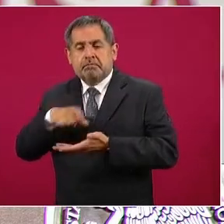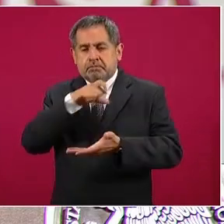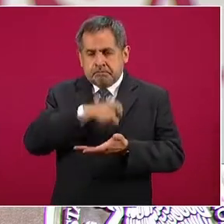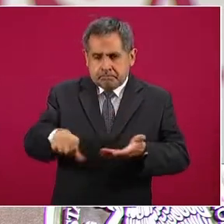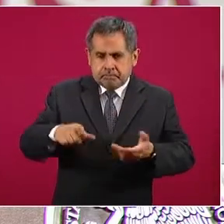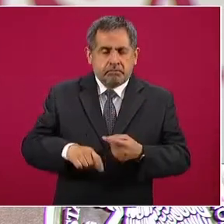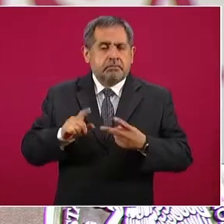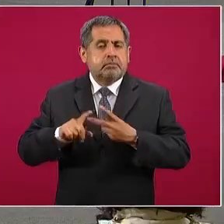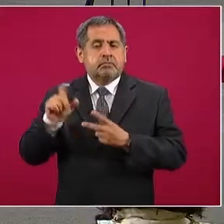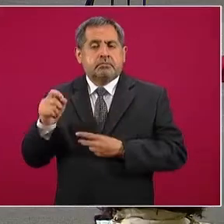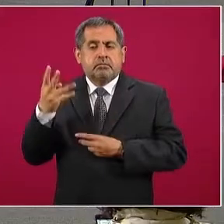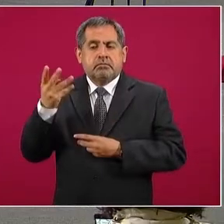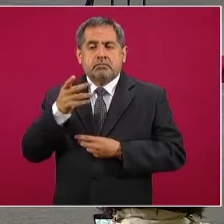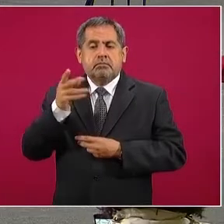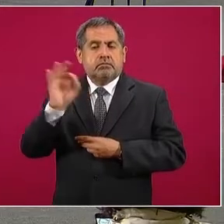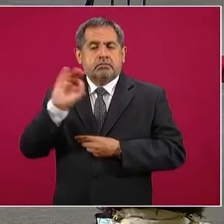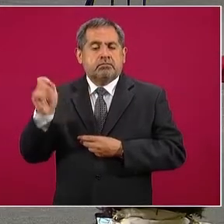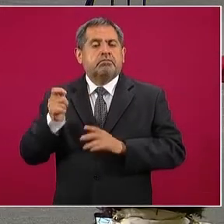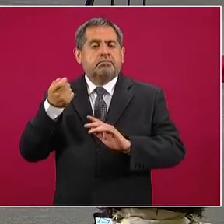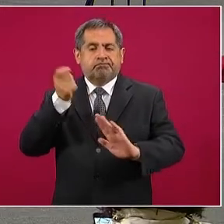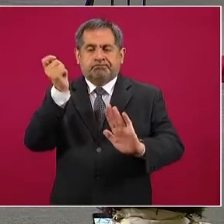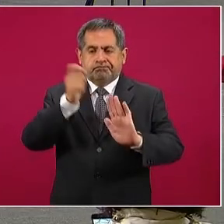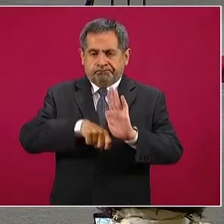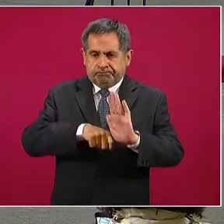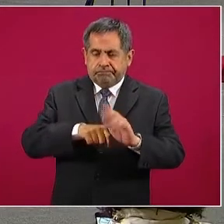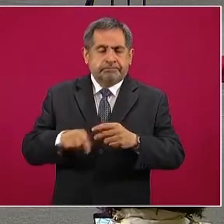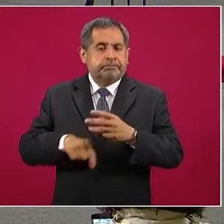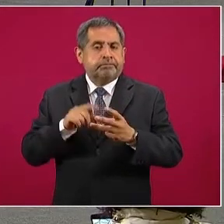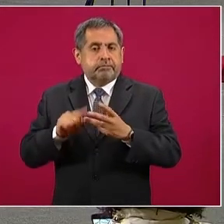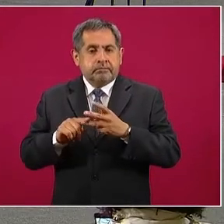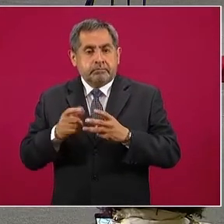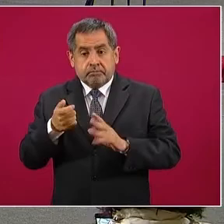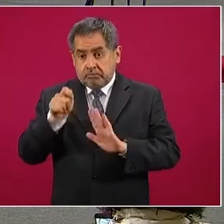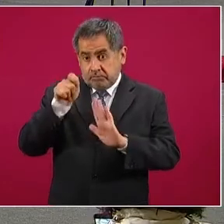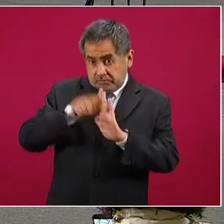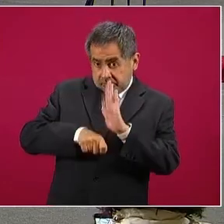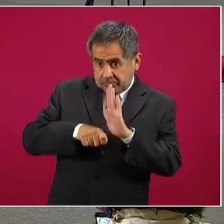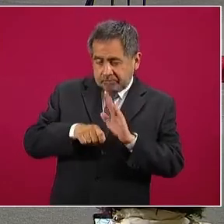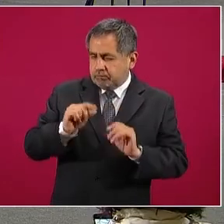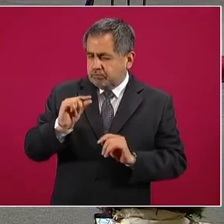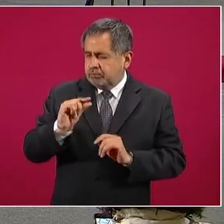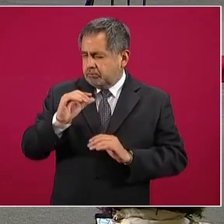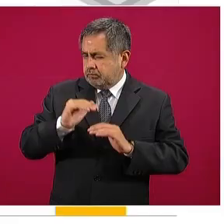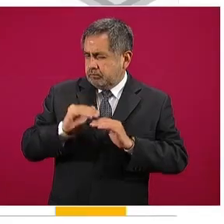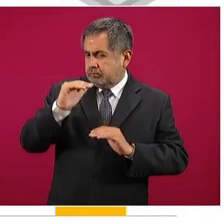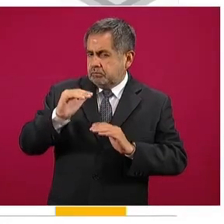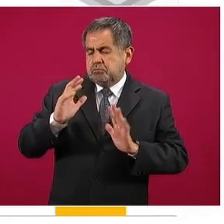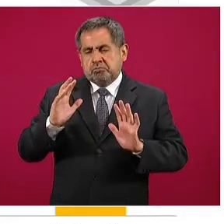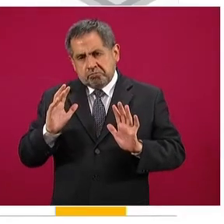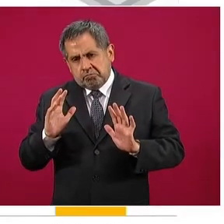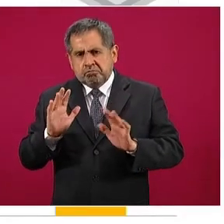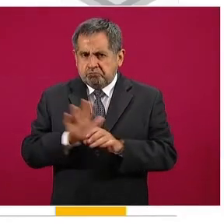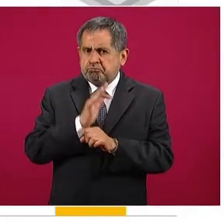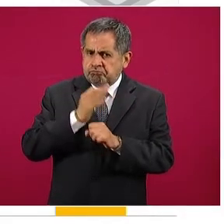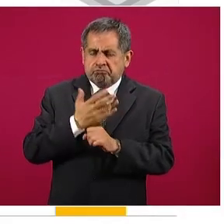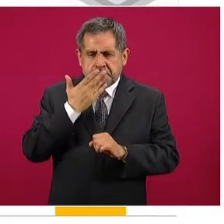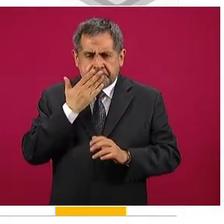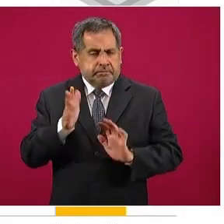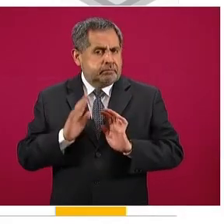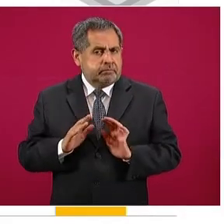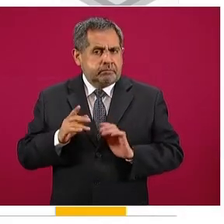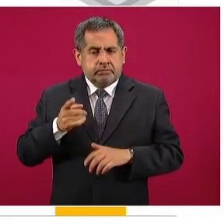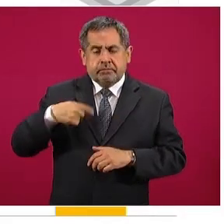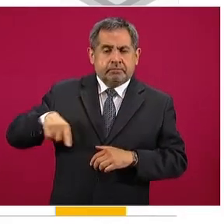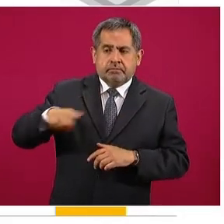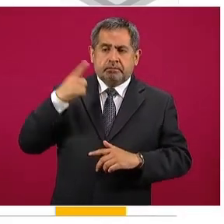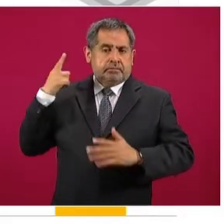con tarjeta de crédito, fue poco el aumento en tarjeta de crédito, lo cual es muy favorable, quiere decir que